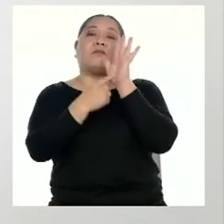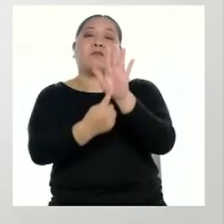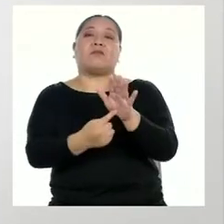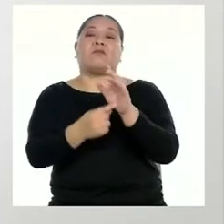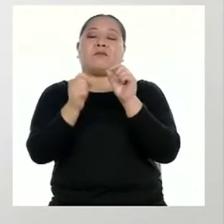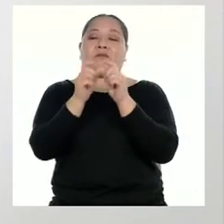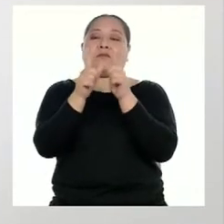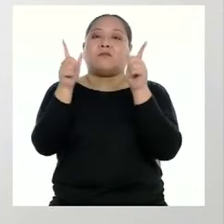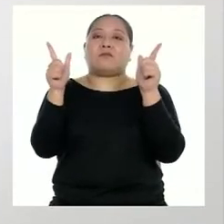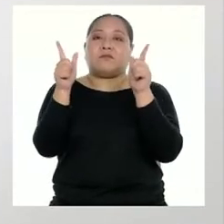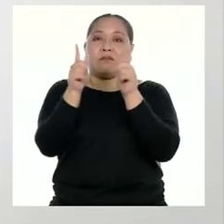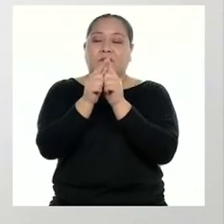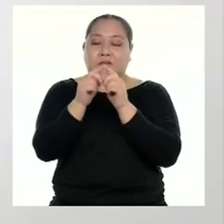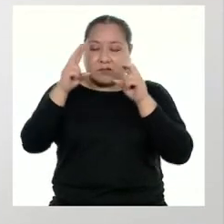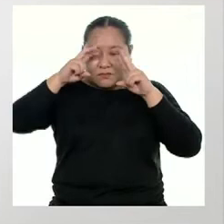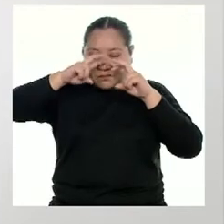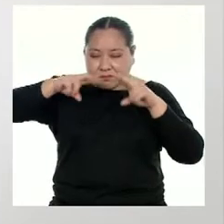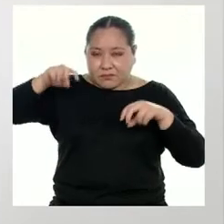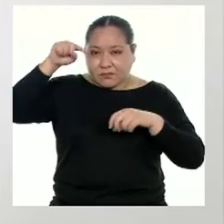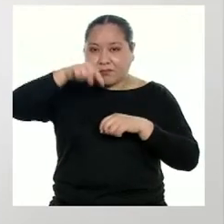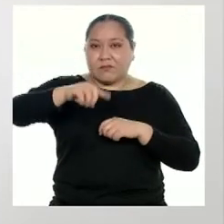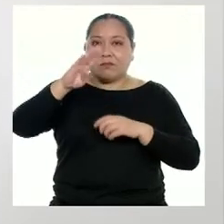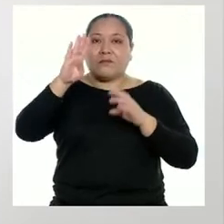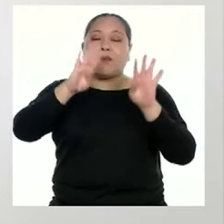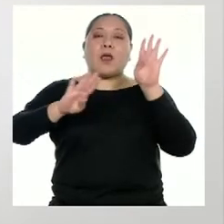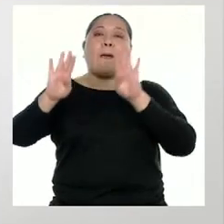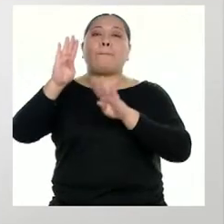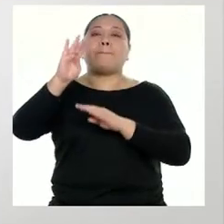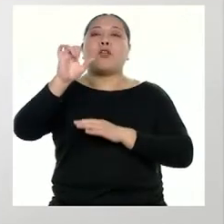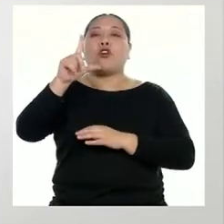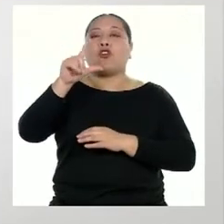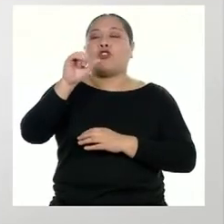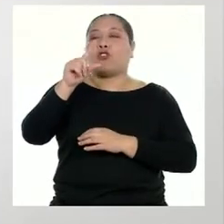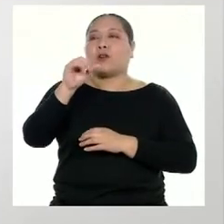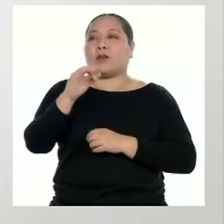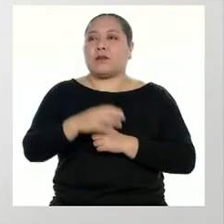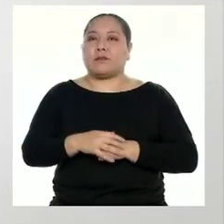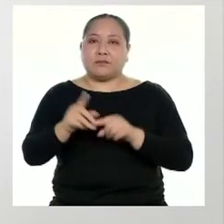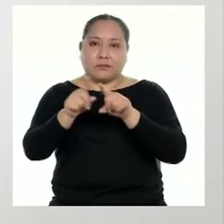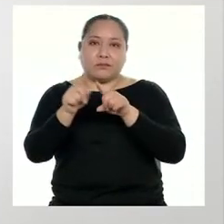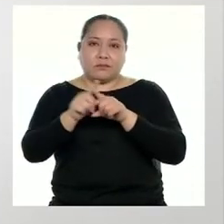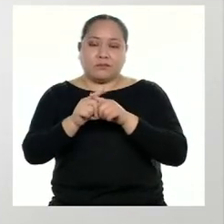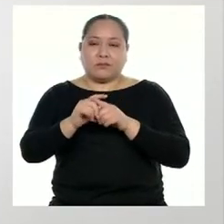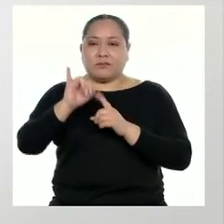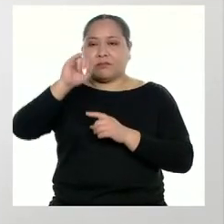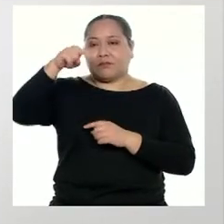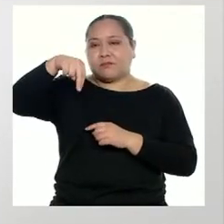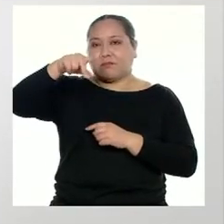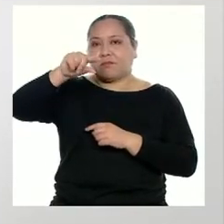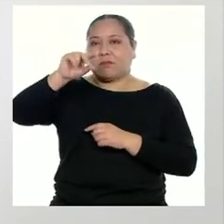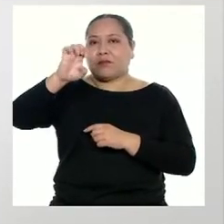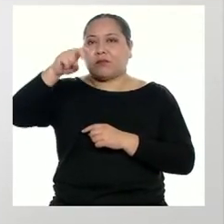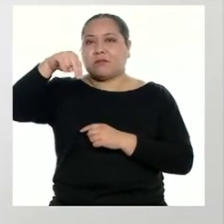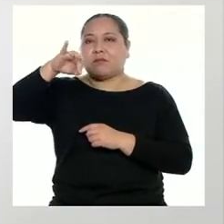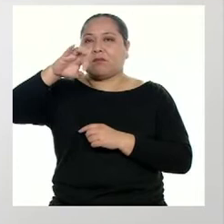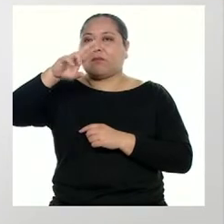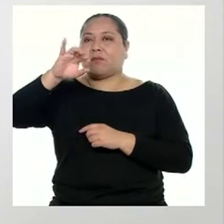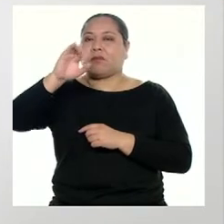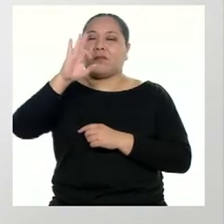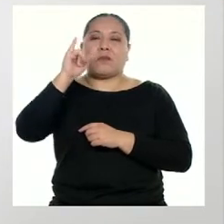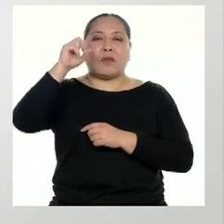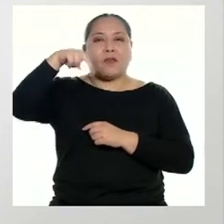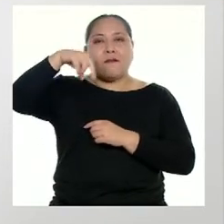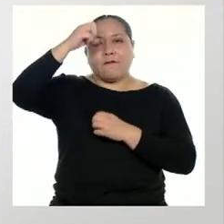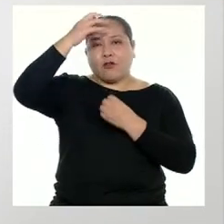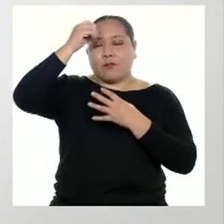haciendo alguna indagación relativa a la biología. También nos ayuda en la ingeniería informática pues en ella se habla, por